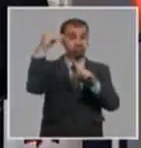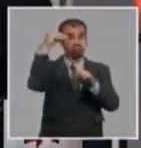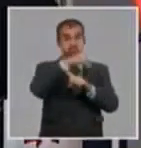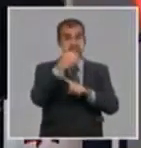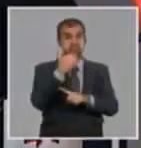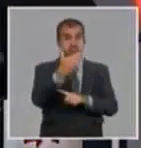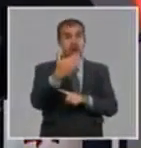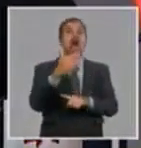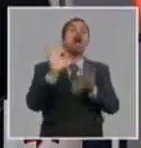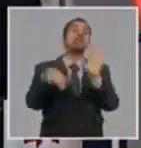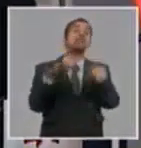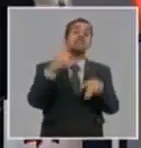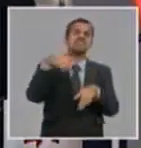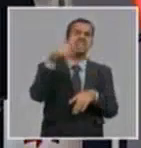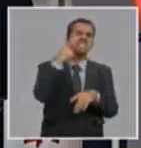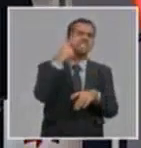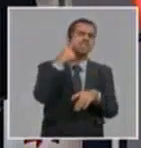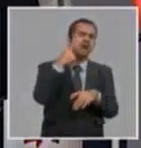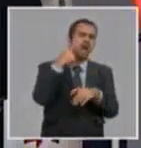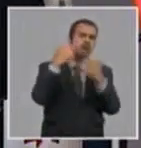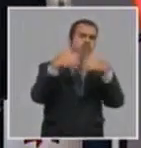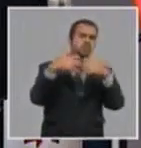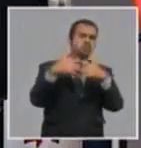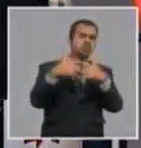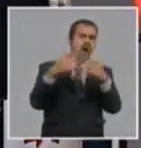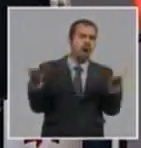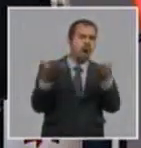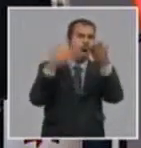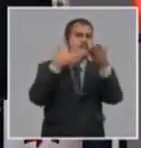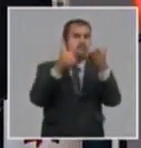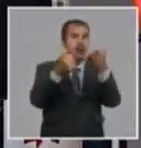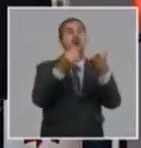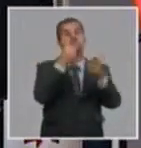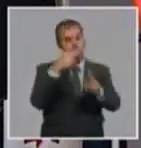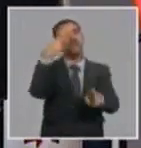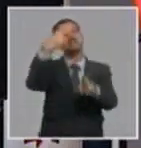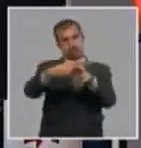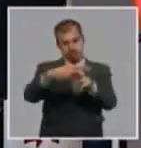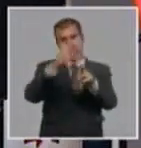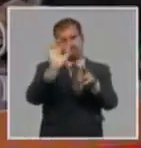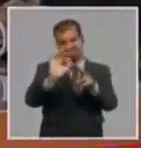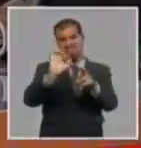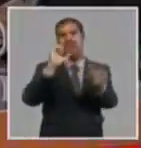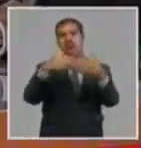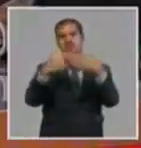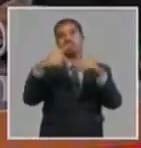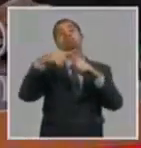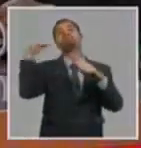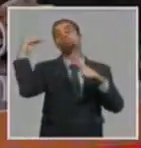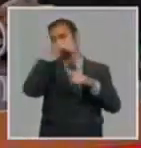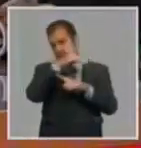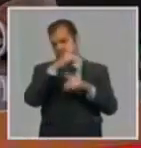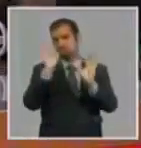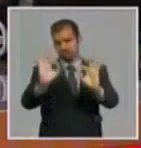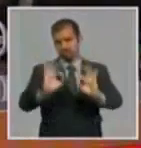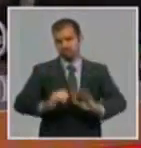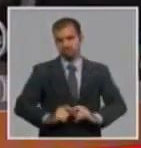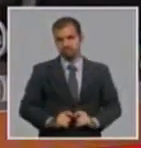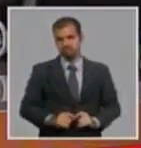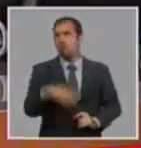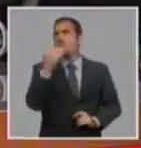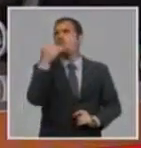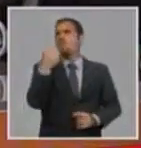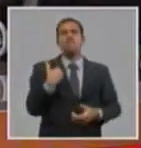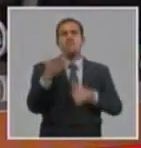su eficiencia, en bien de su desarrollo, puede lograr esa condición. ¿Cómo es que funcionan las empresas de alta tecnología?